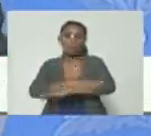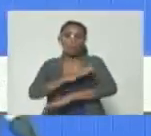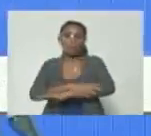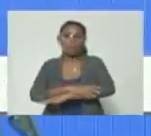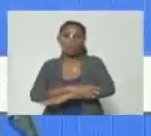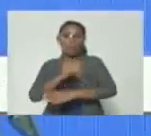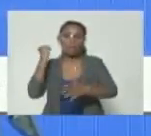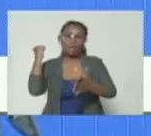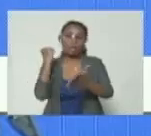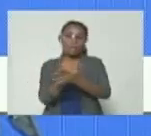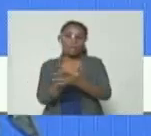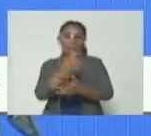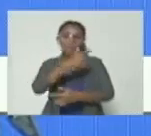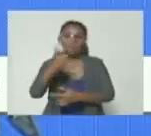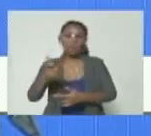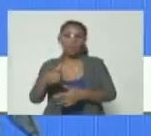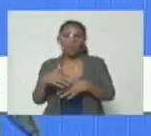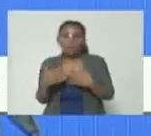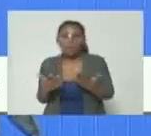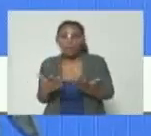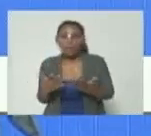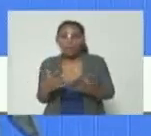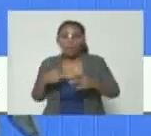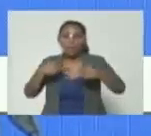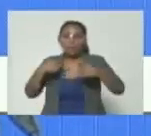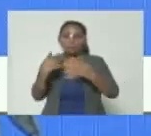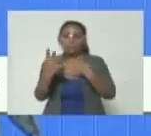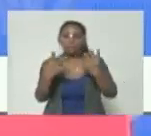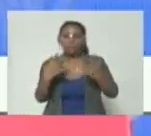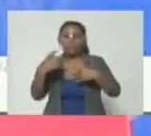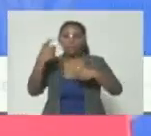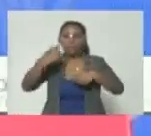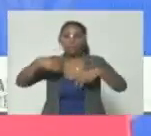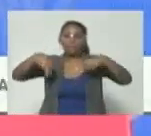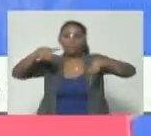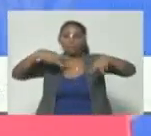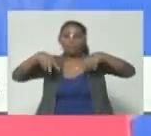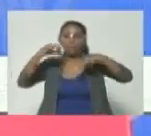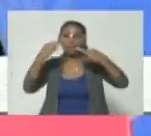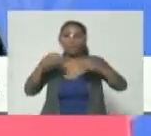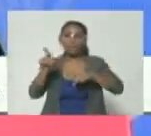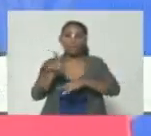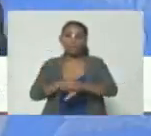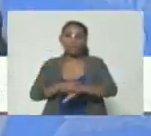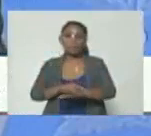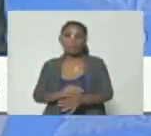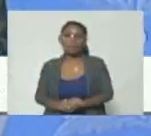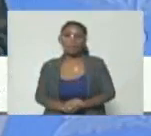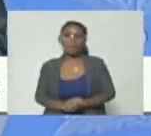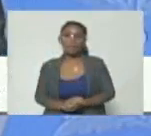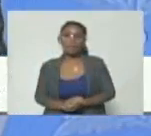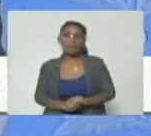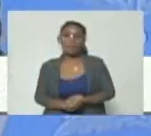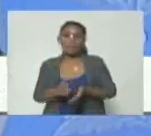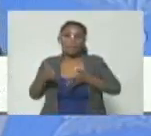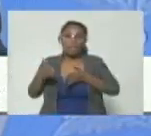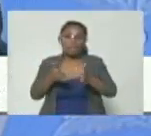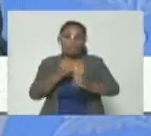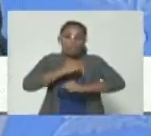asesinatos a personas que transeúntes que fueran por la vía pública en esos momentos trincheras